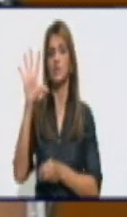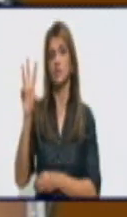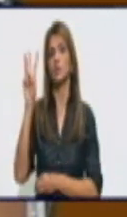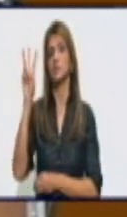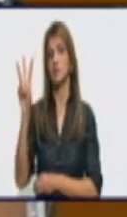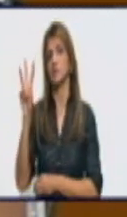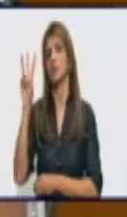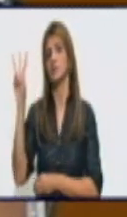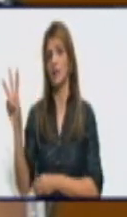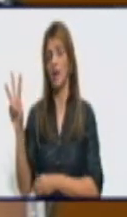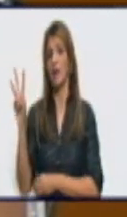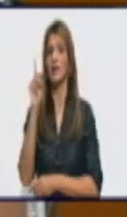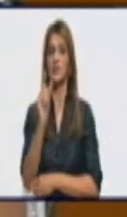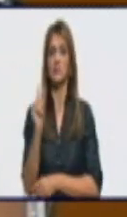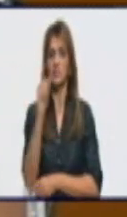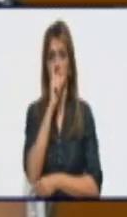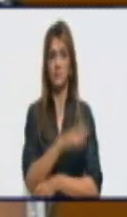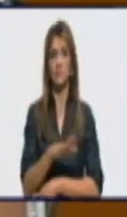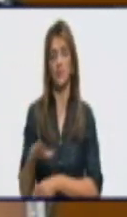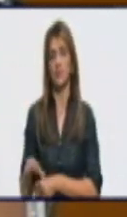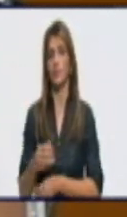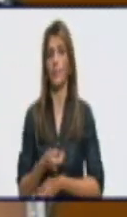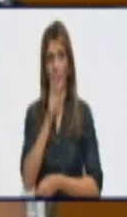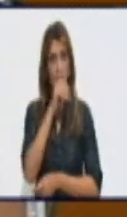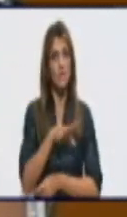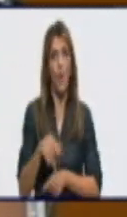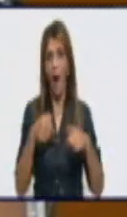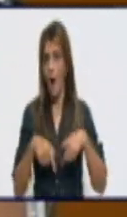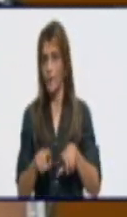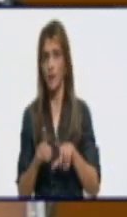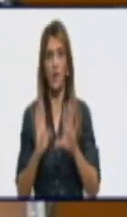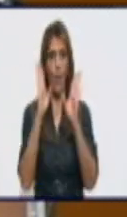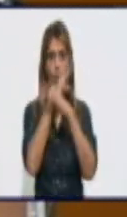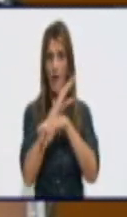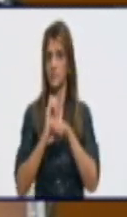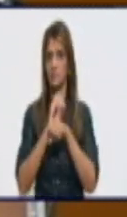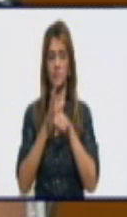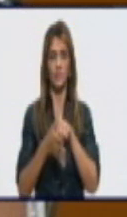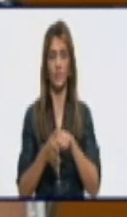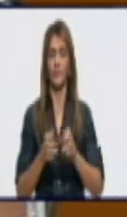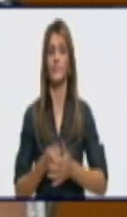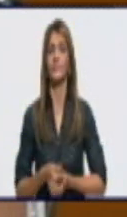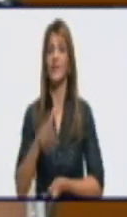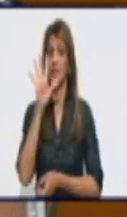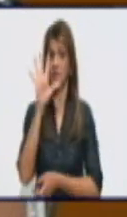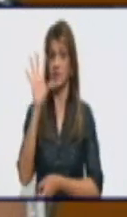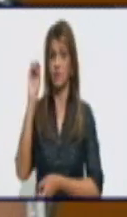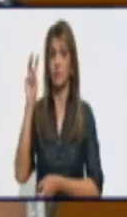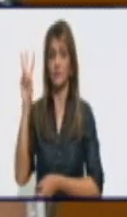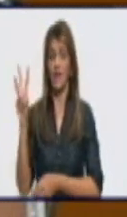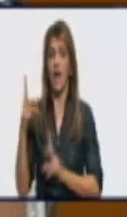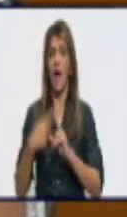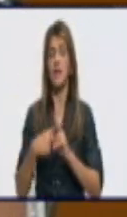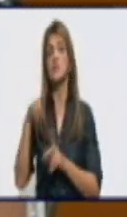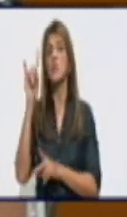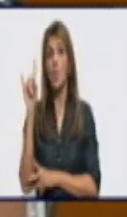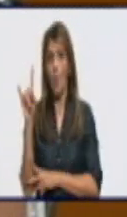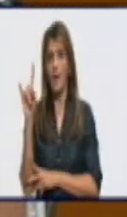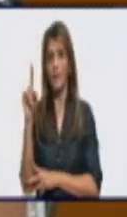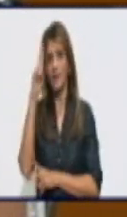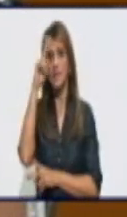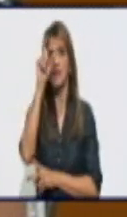las últimas 24 horas no hubo ningún reporte en la edad pediátrica. De los 503 en la edad pediátrica, tenemos activos 9, que los 9 están